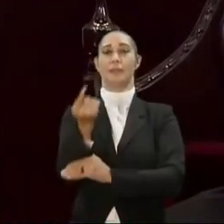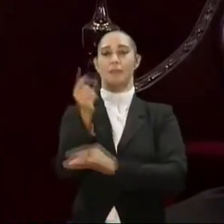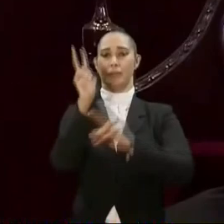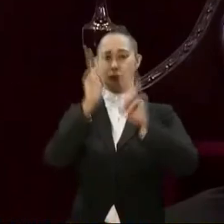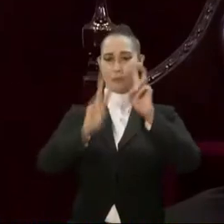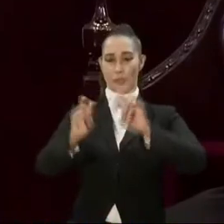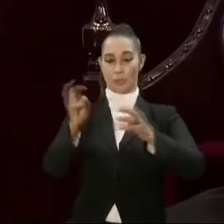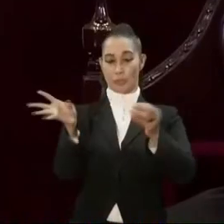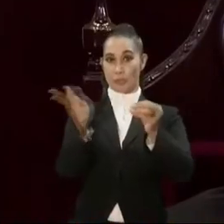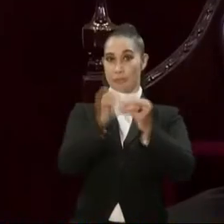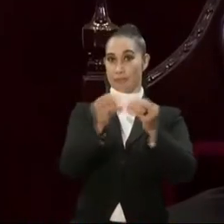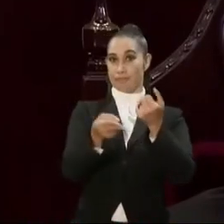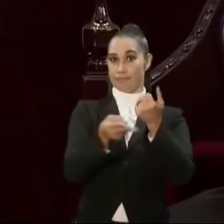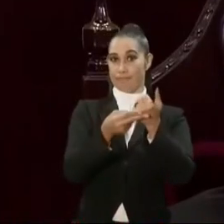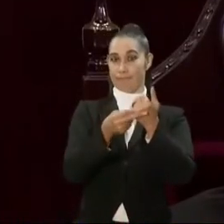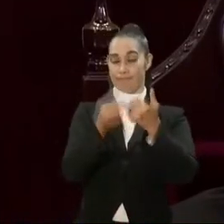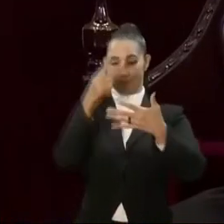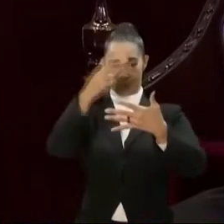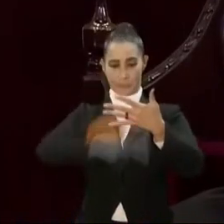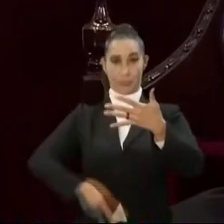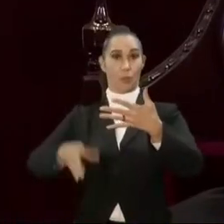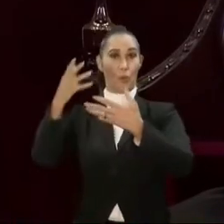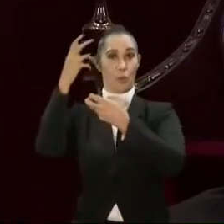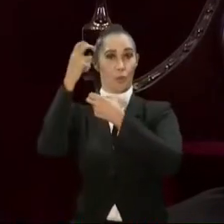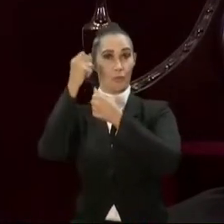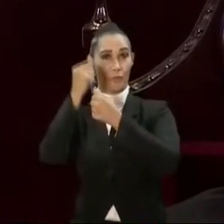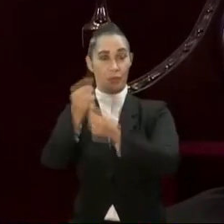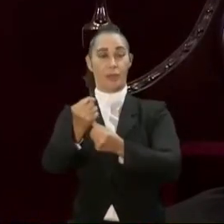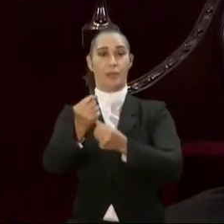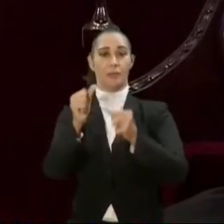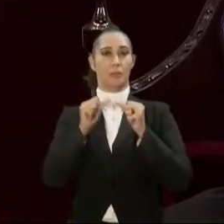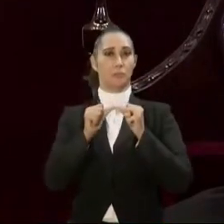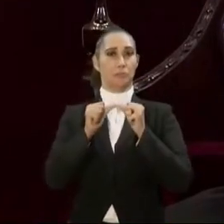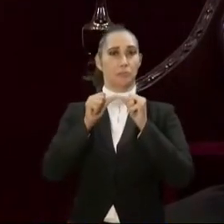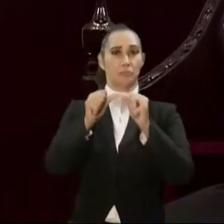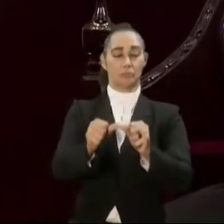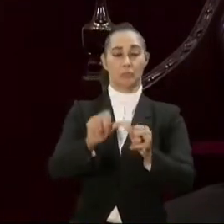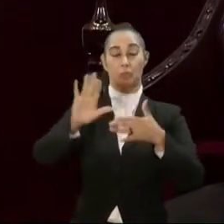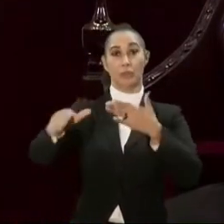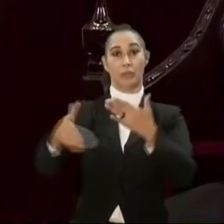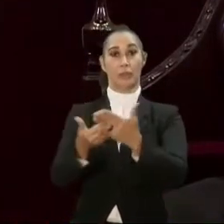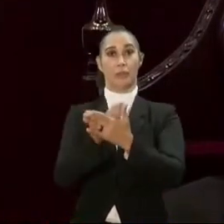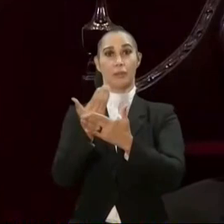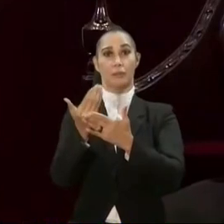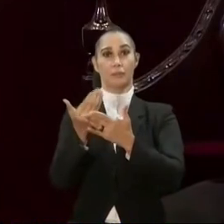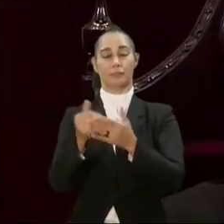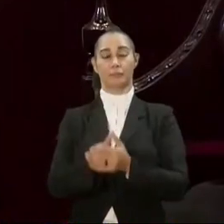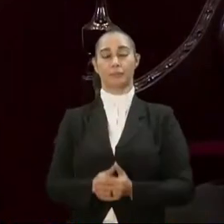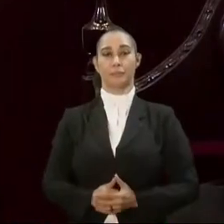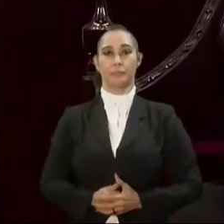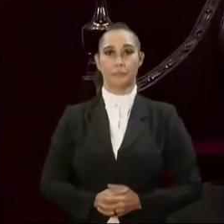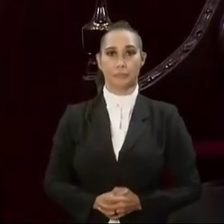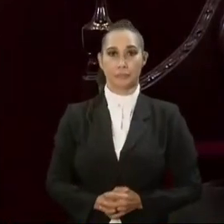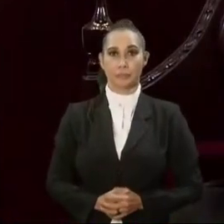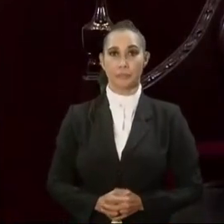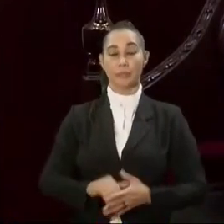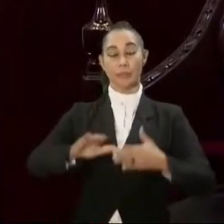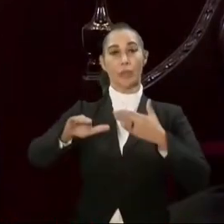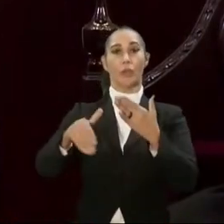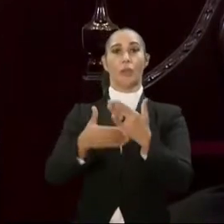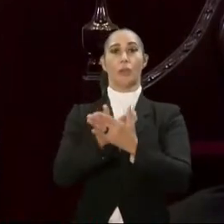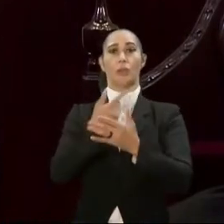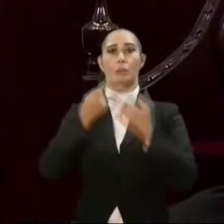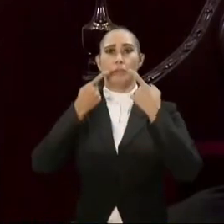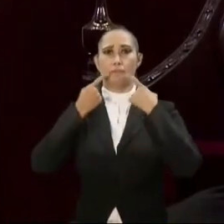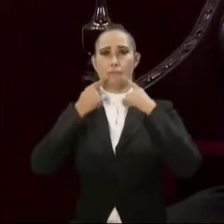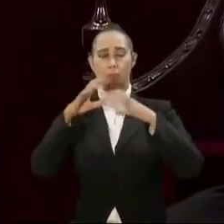estadísticas confiables, rigurosas y continuas desde donde una nueva sistematización basada en